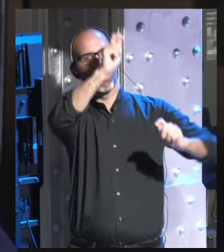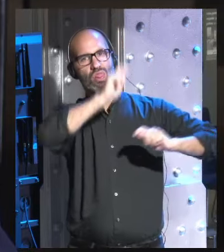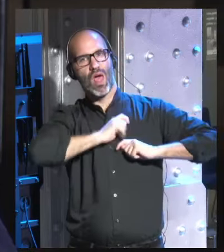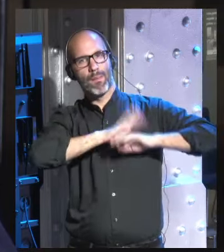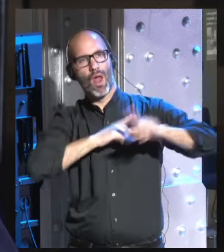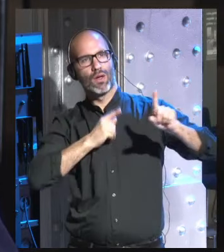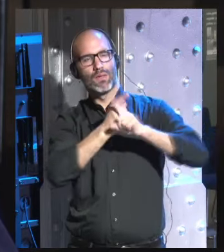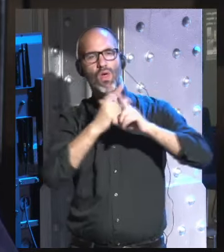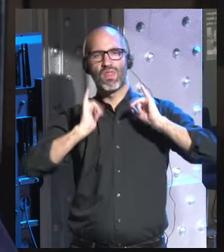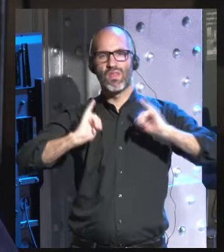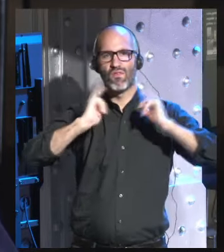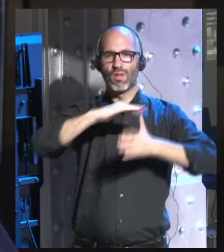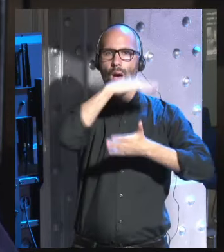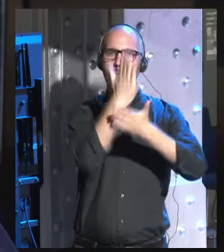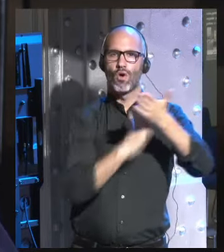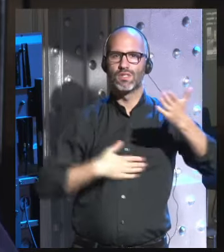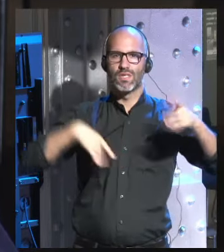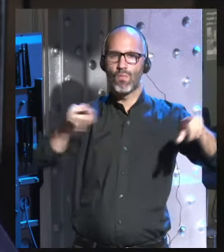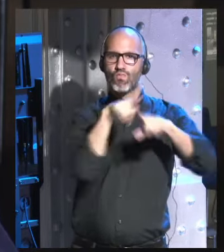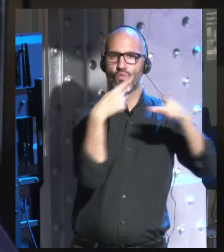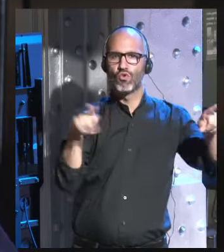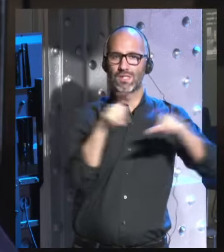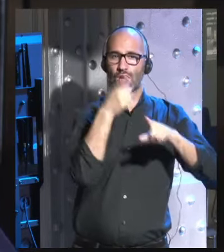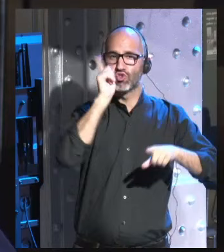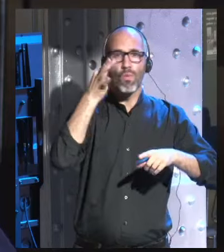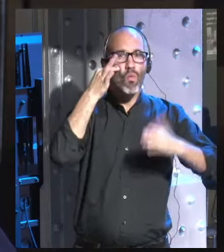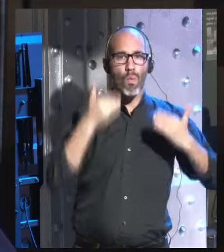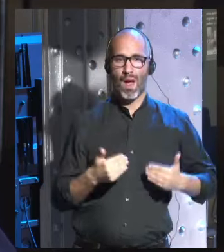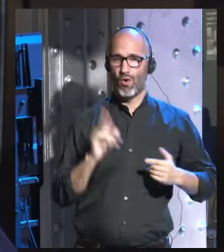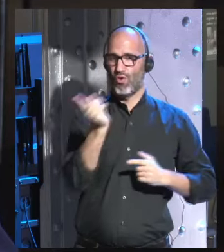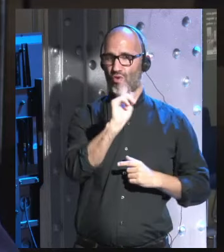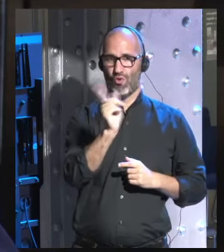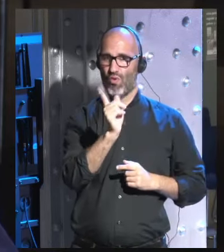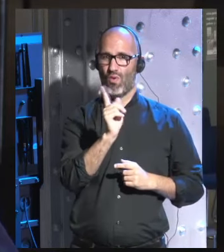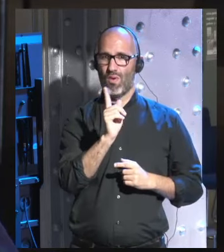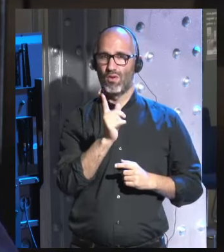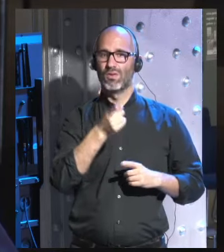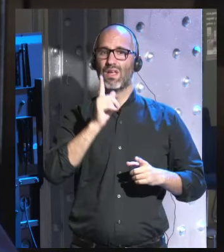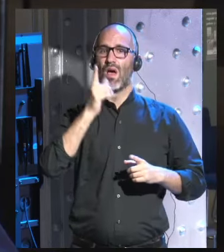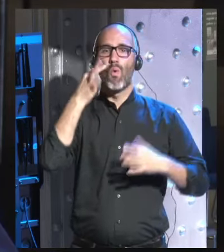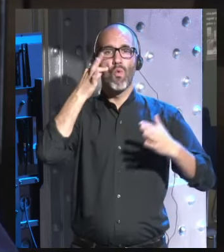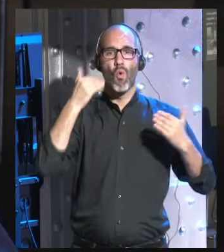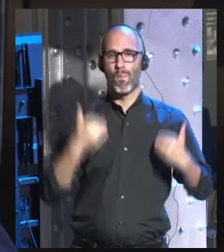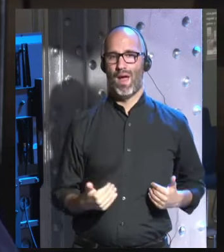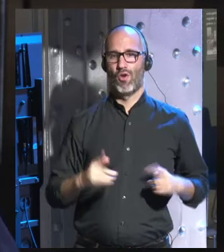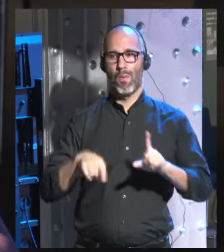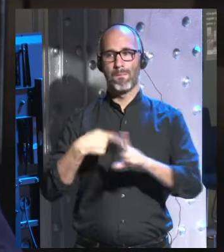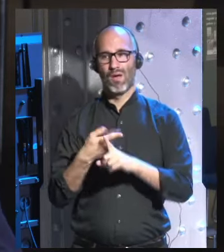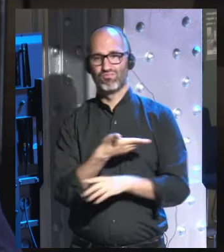de la poesía de la música y eso no es cierto la ciencia hoy nos dice que las emociones